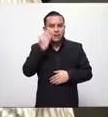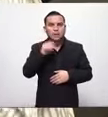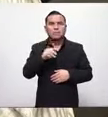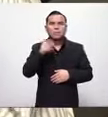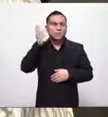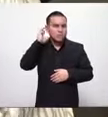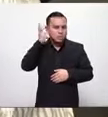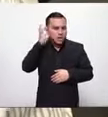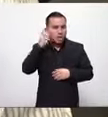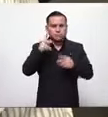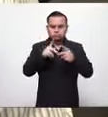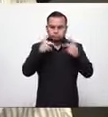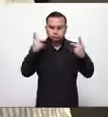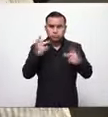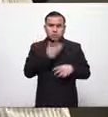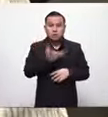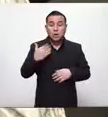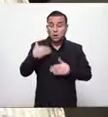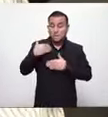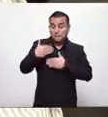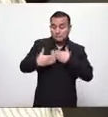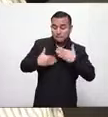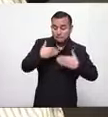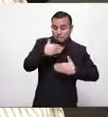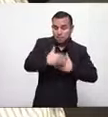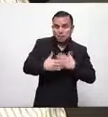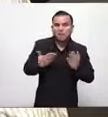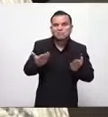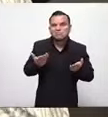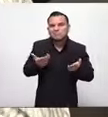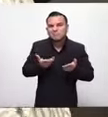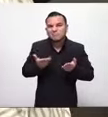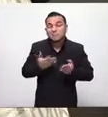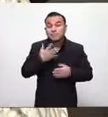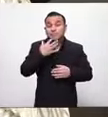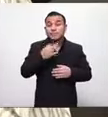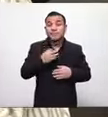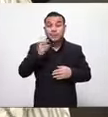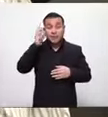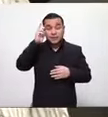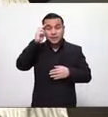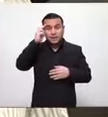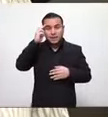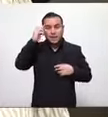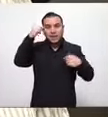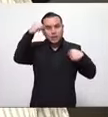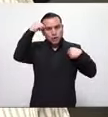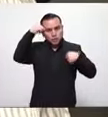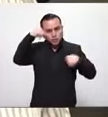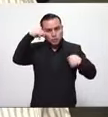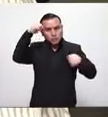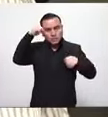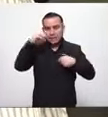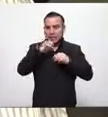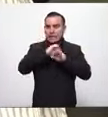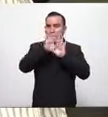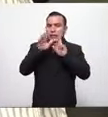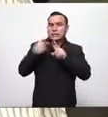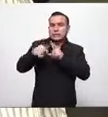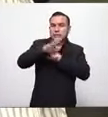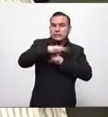todo este proceso toda esta dinámica tiene mucha conciencia de lo que está pasando